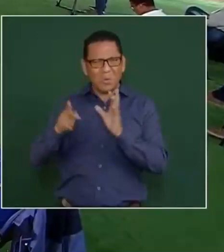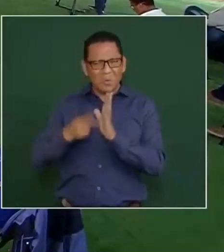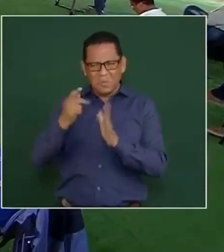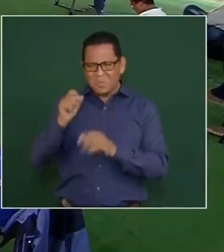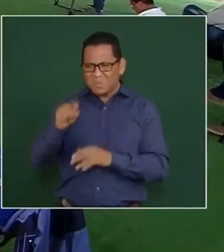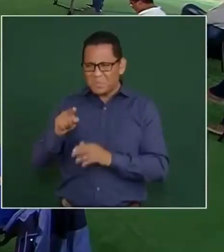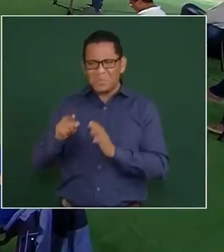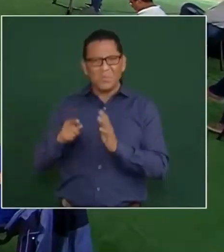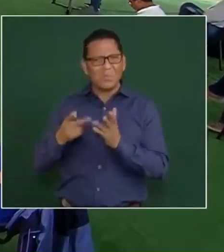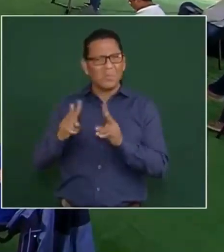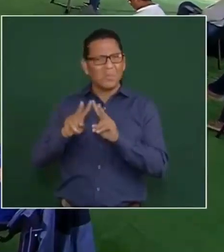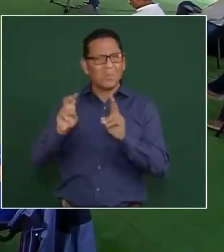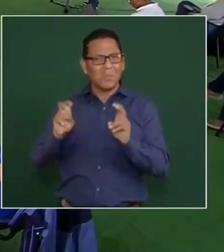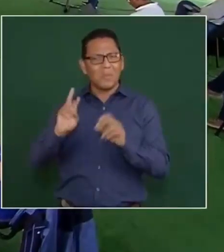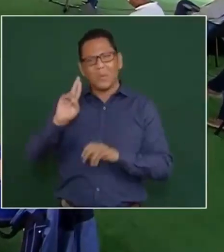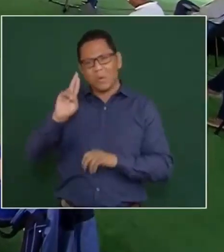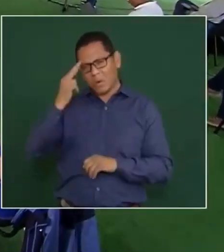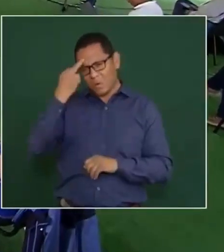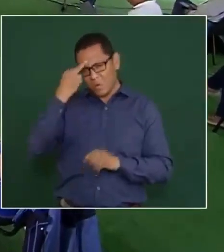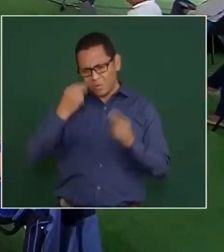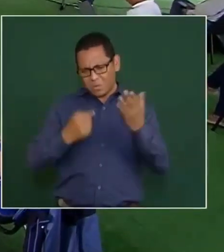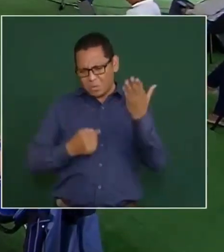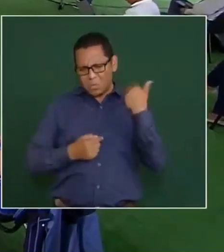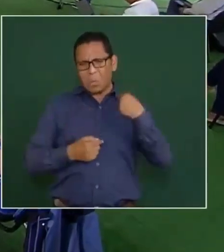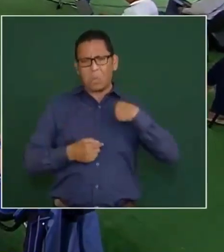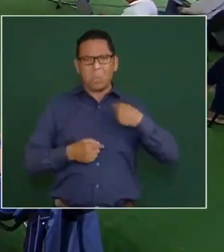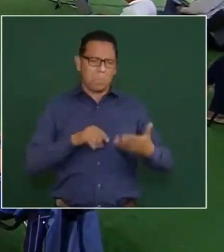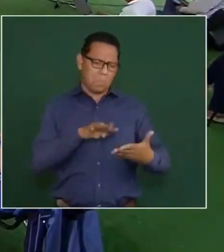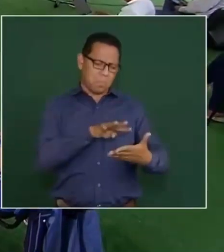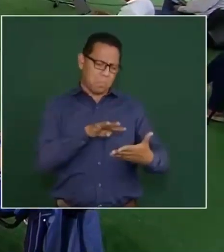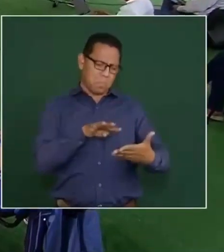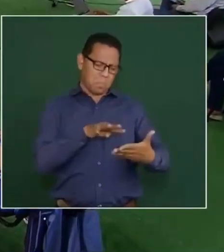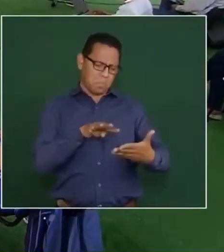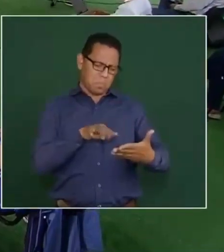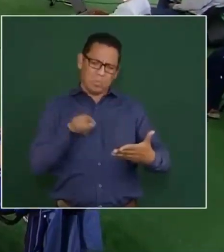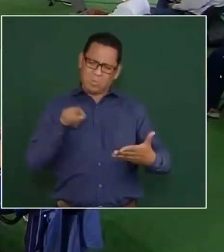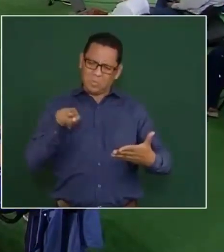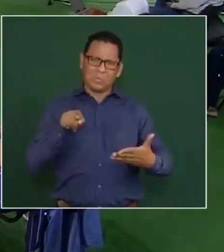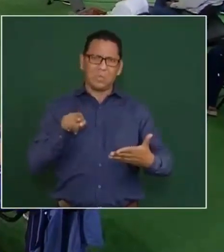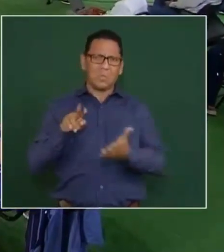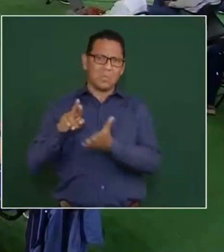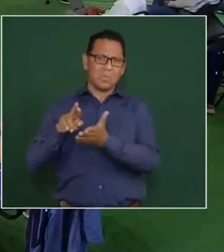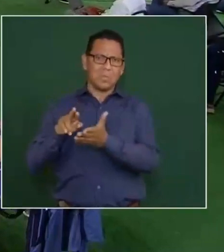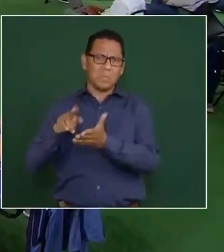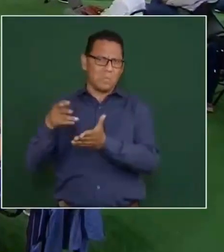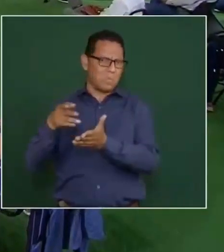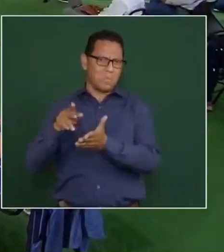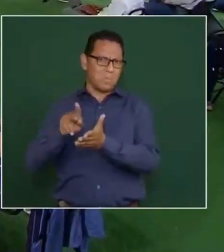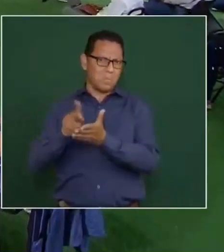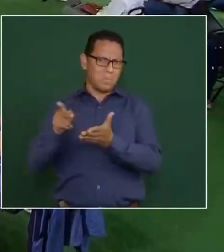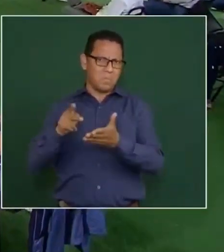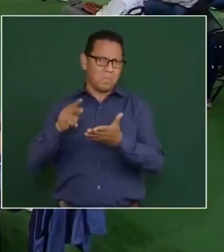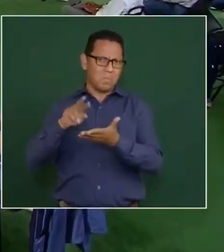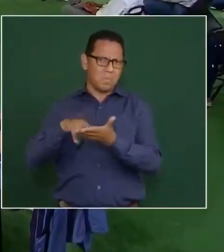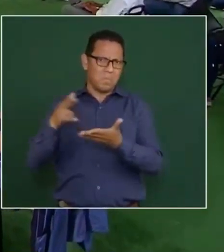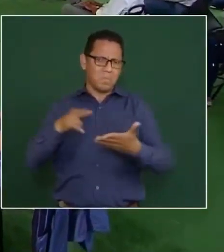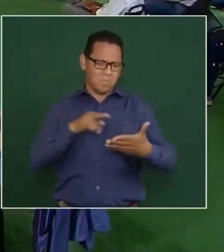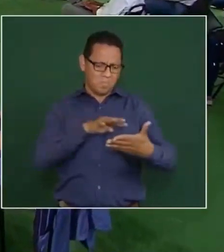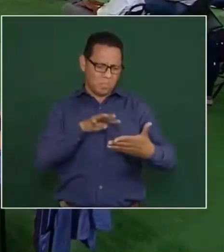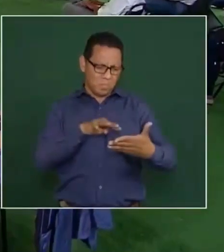empiezo a leer algo de ellos, de don Luis González,